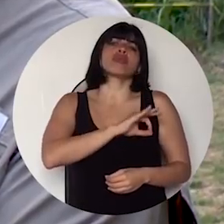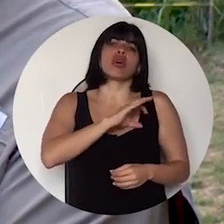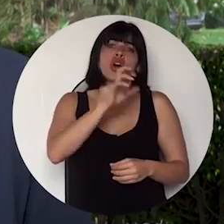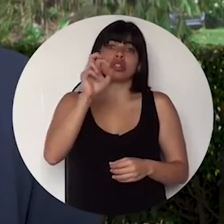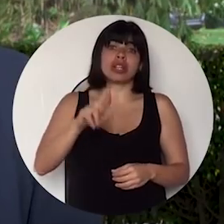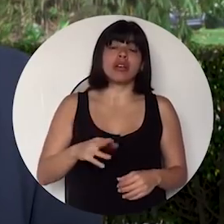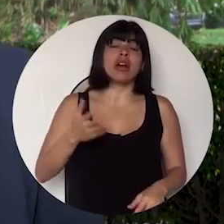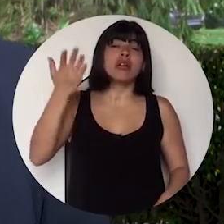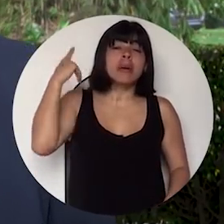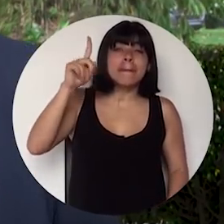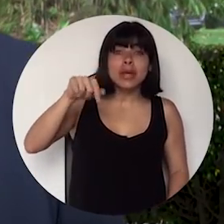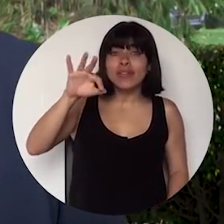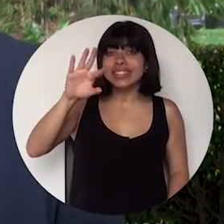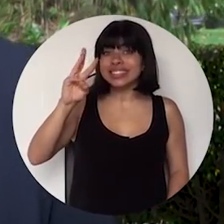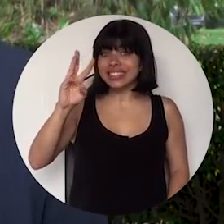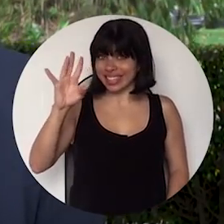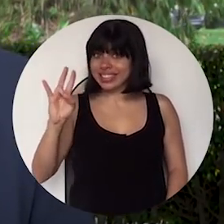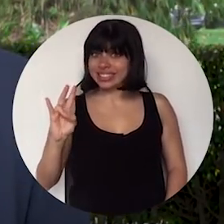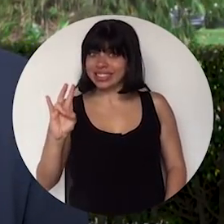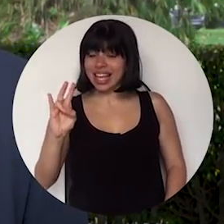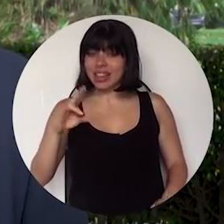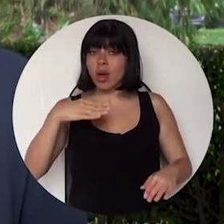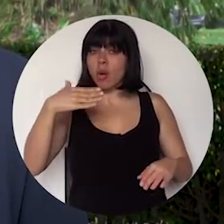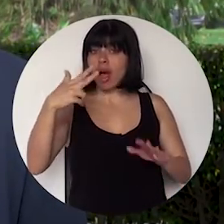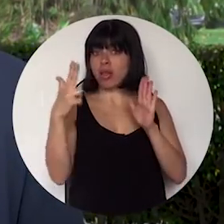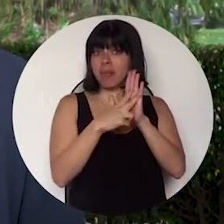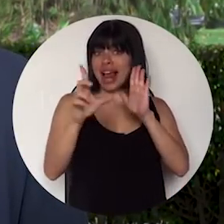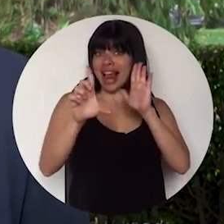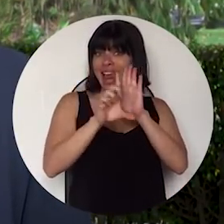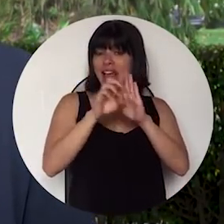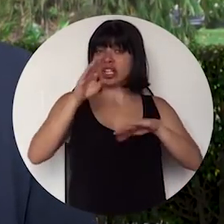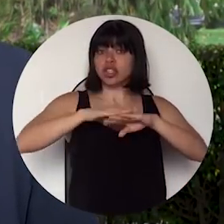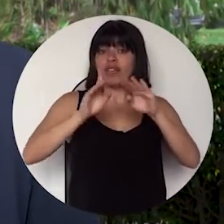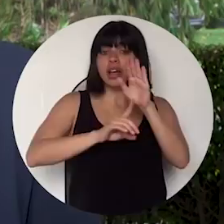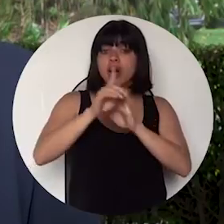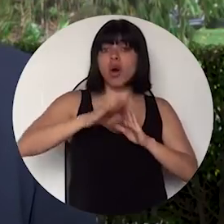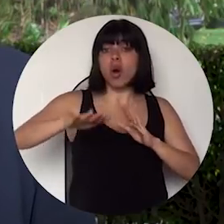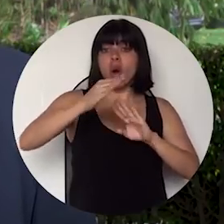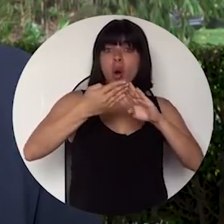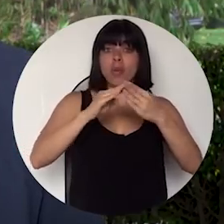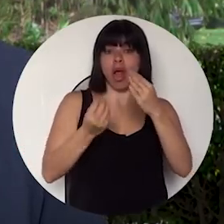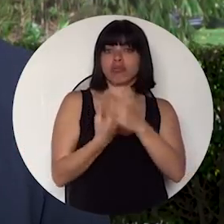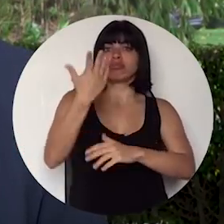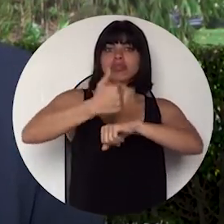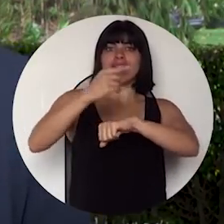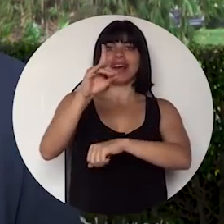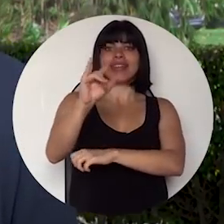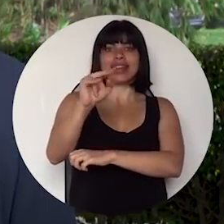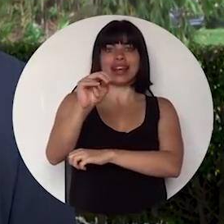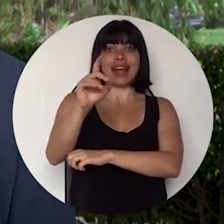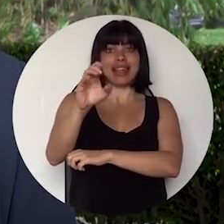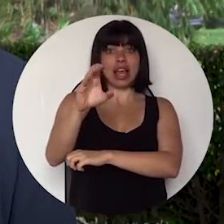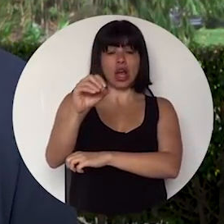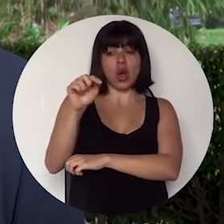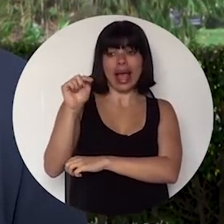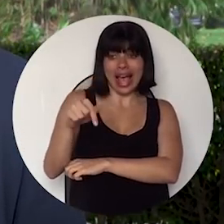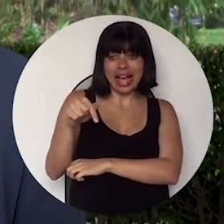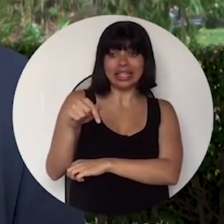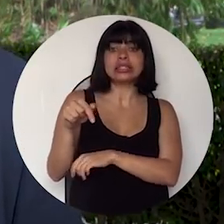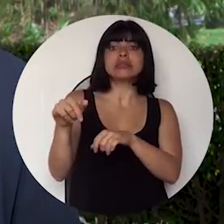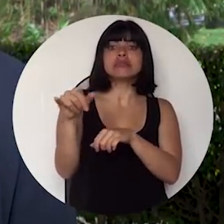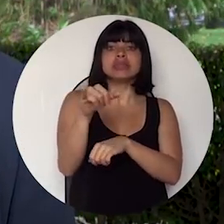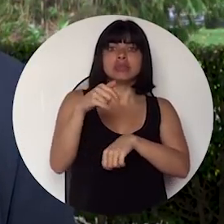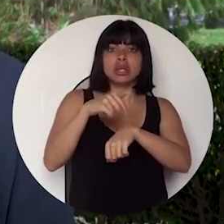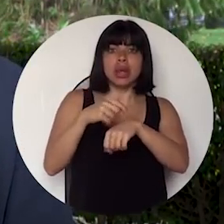hecho Costa Rica? En 1967, con la aprobación de la Ley sobre el Desarrollo de la Comunidad, se crea Dinadeco. Y con él,